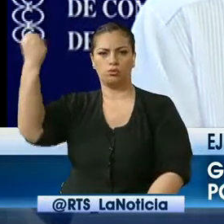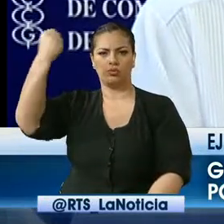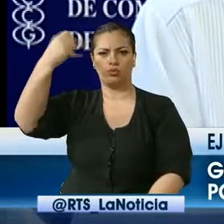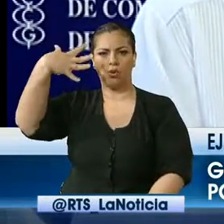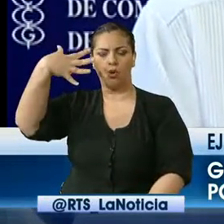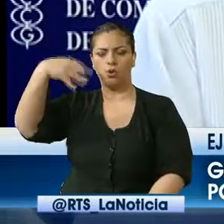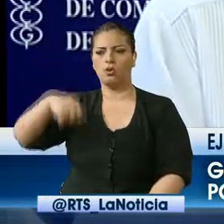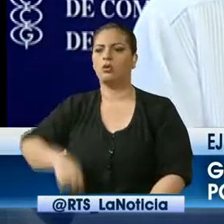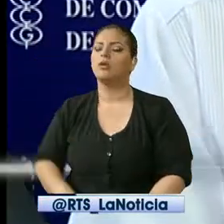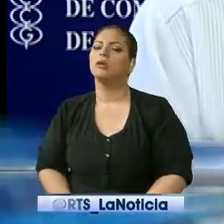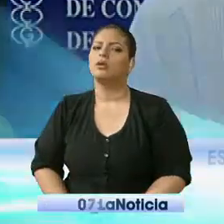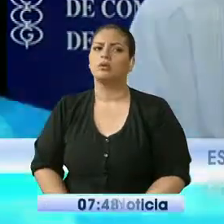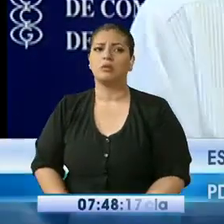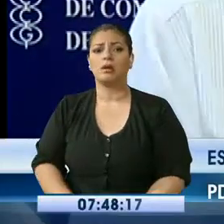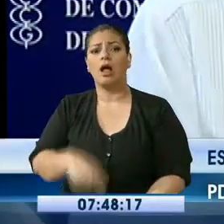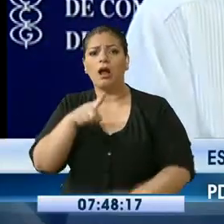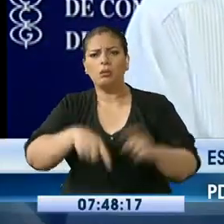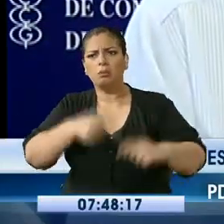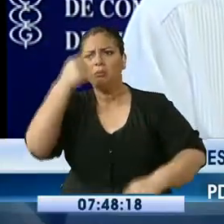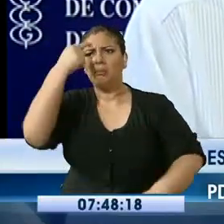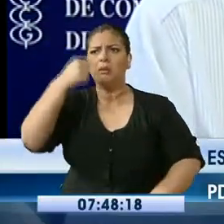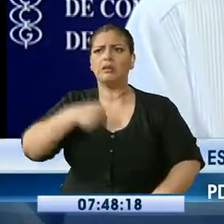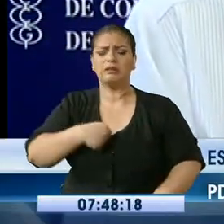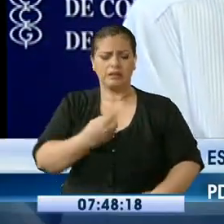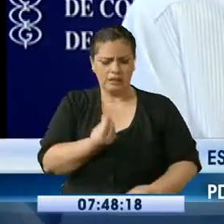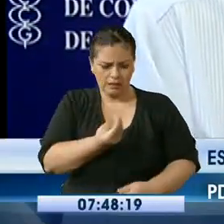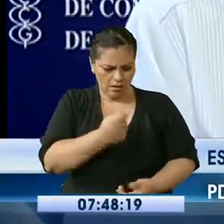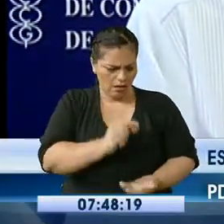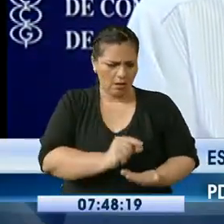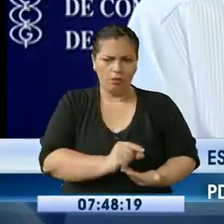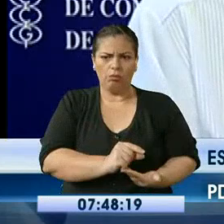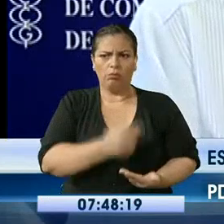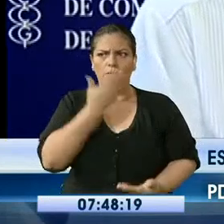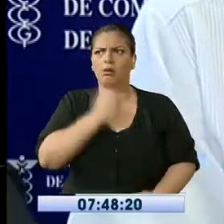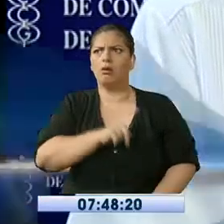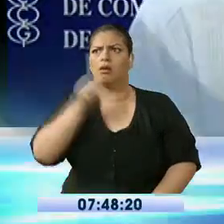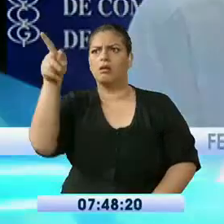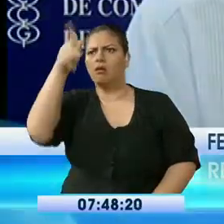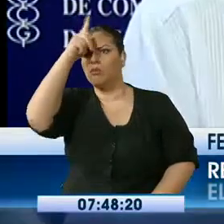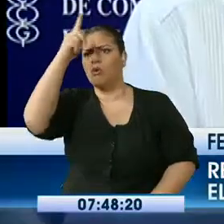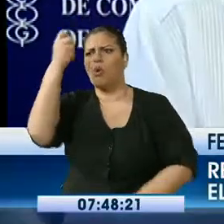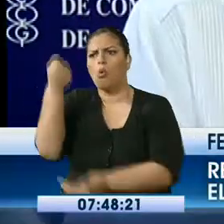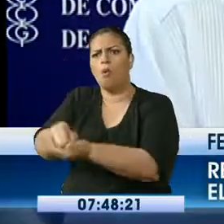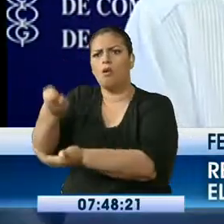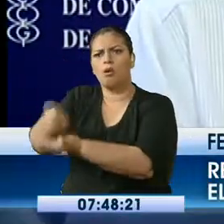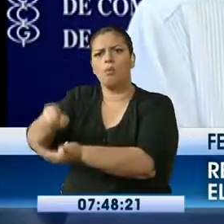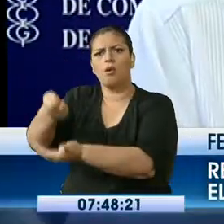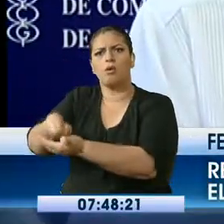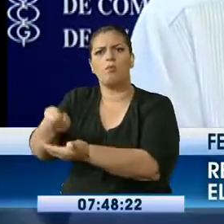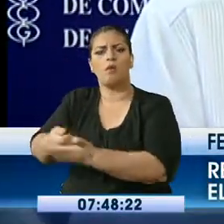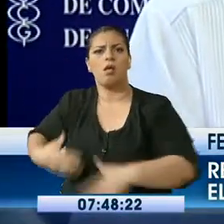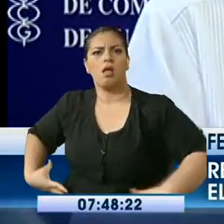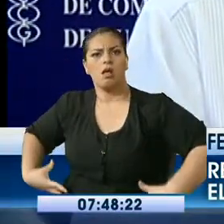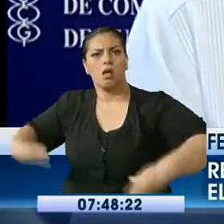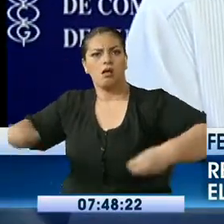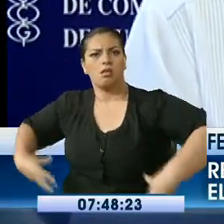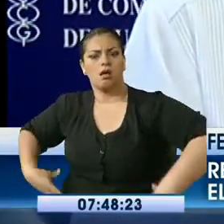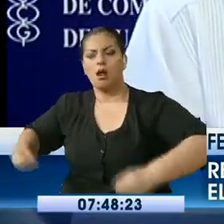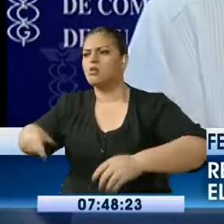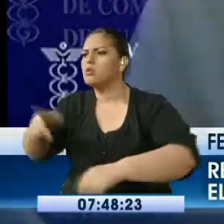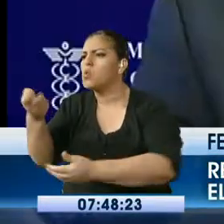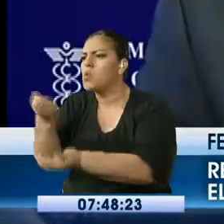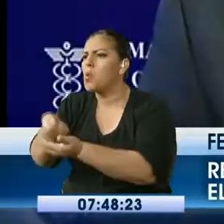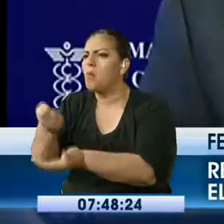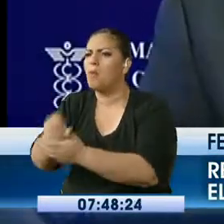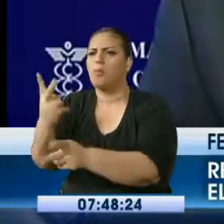vayamos a gastar los pocos dólares que hay en nuestro país, en el país vecino, y simplemente traer productos de